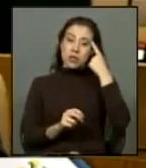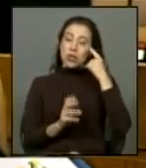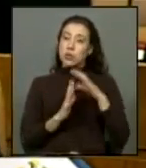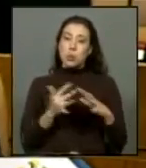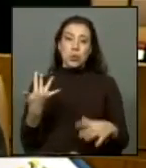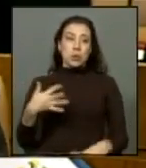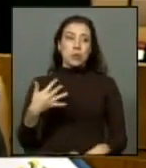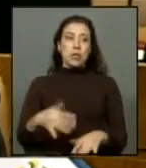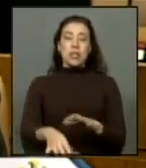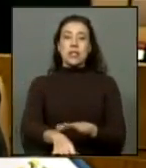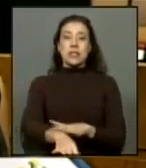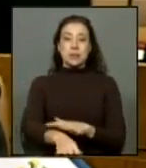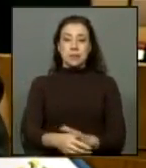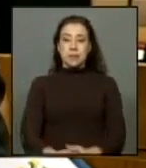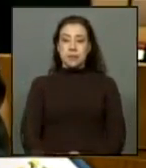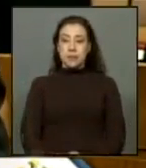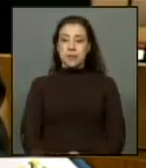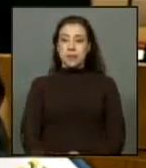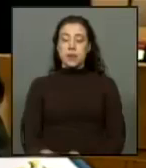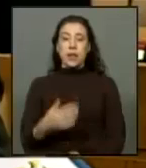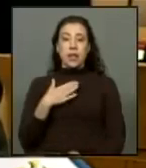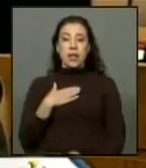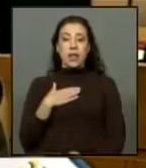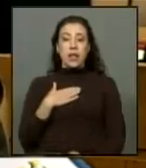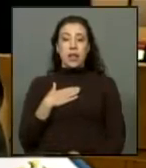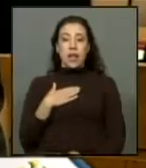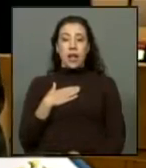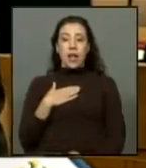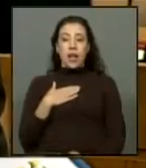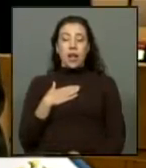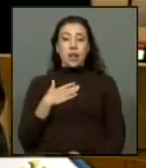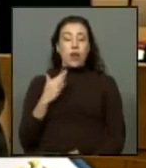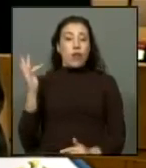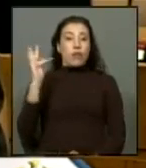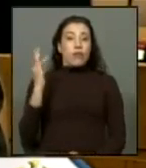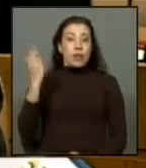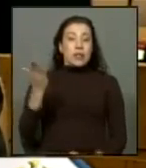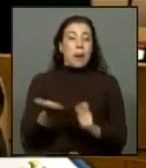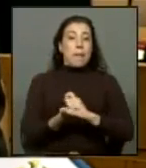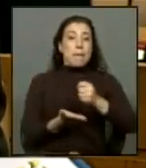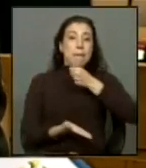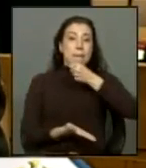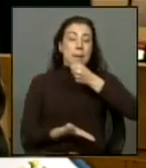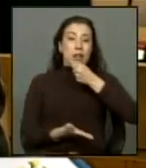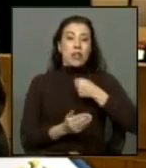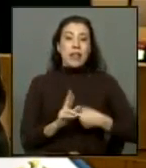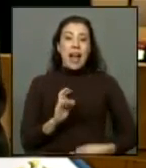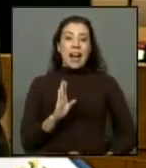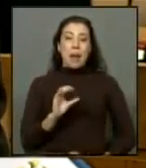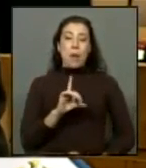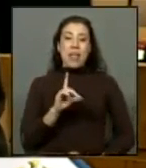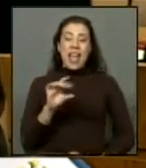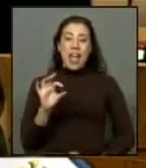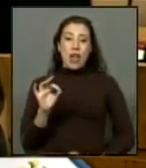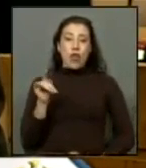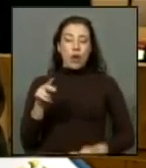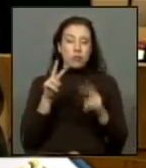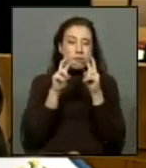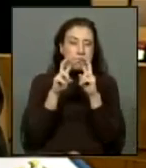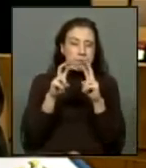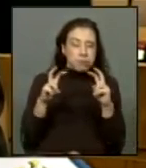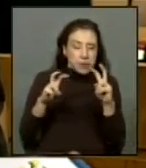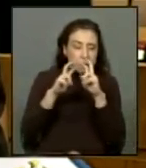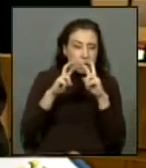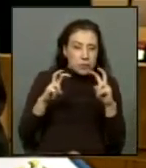importante y sensible yo quiero saludar en este hemiciclo la valentía que ha tenido el periodista Javier Rebolledo quien ha estado investigando y